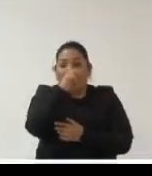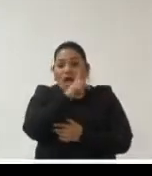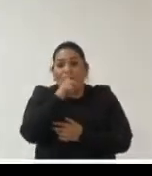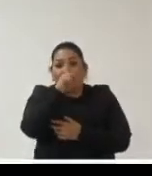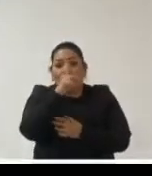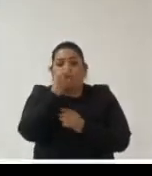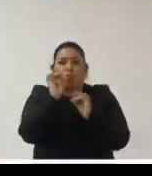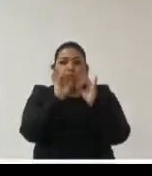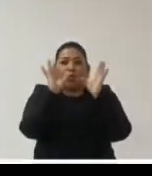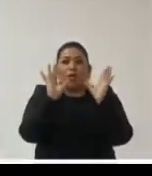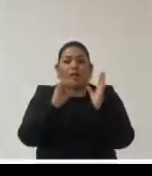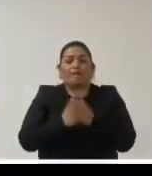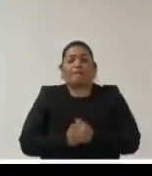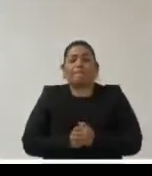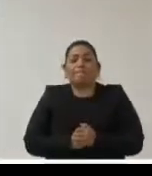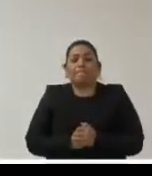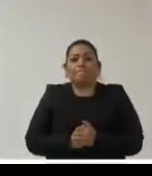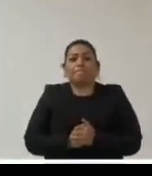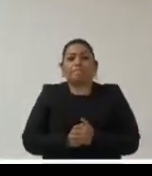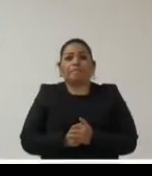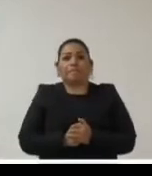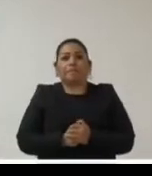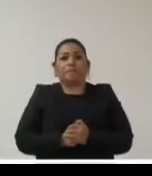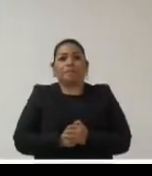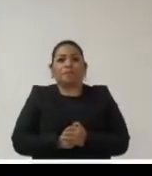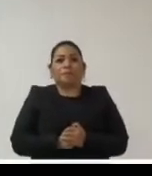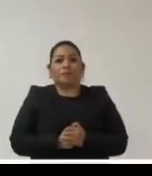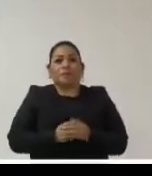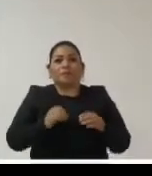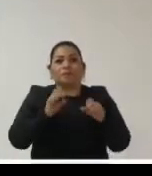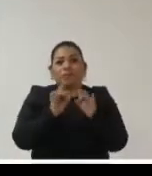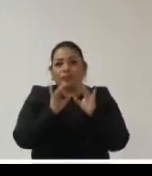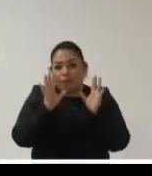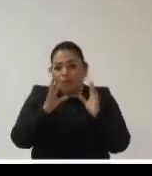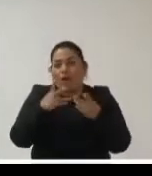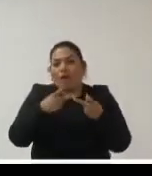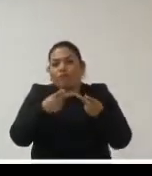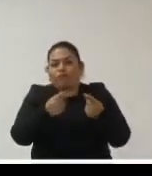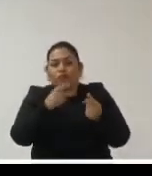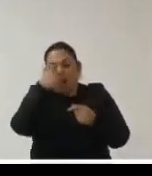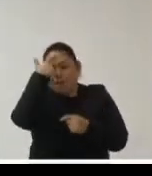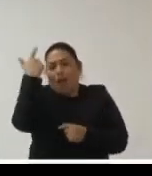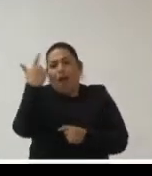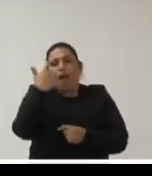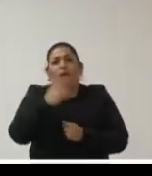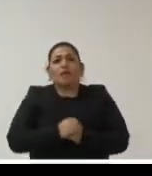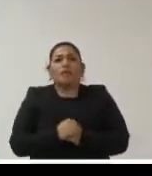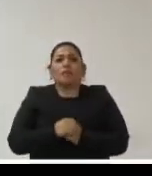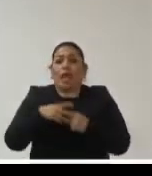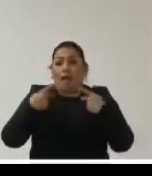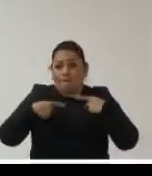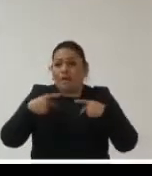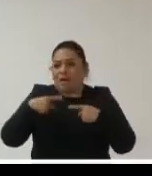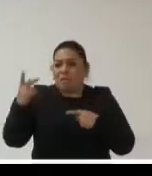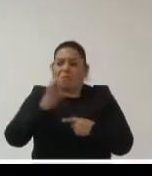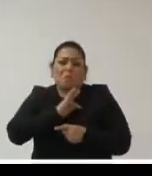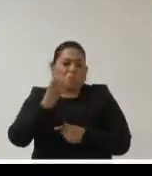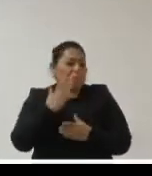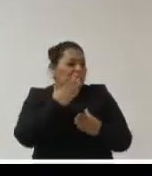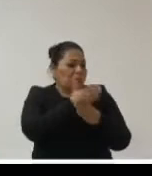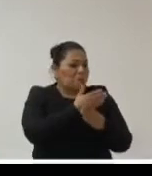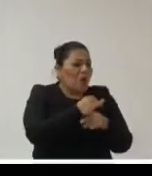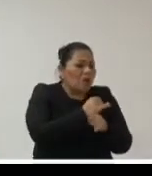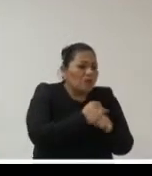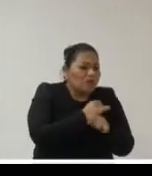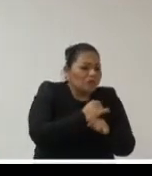claro con en el fondo con información más transparente más digerida la posibilidad de que las personas mismas puedan acceder a esa información hacia el